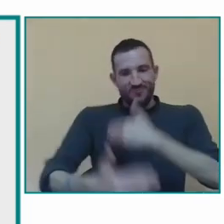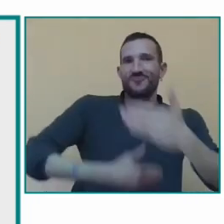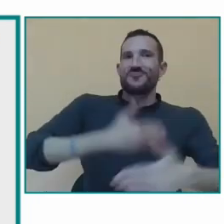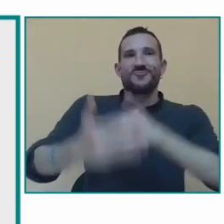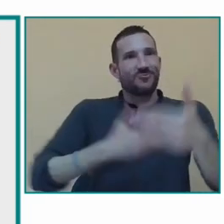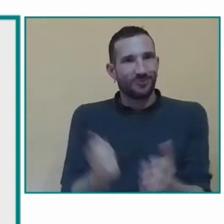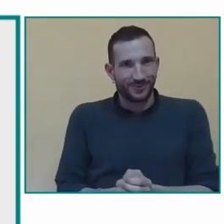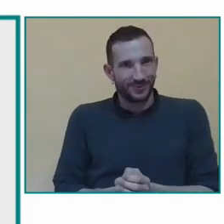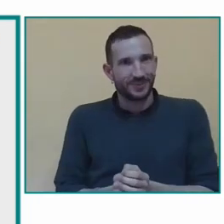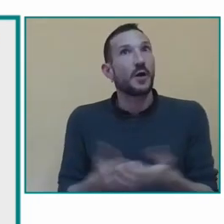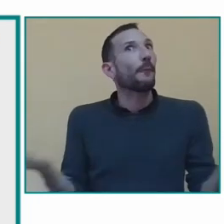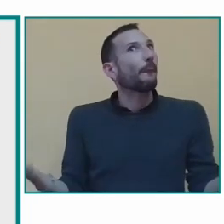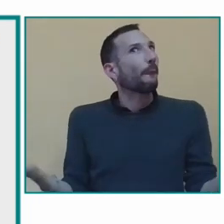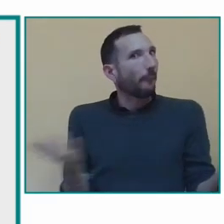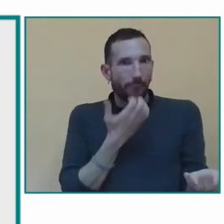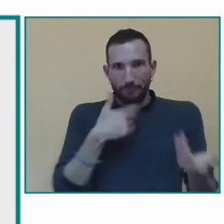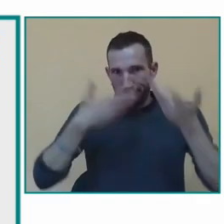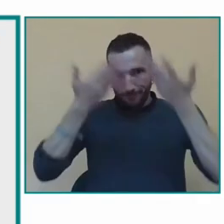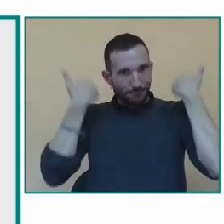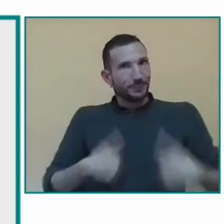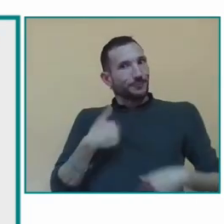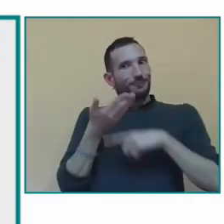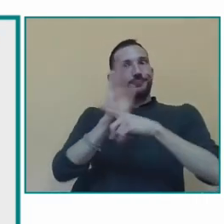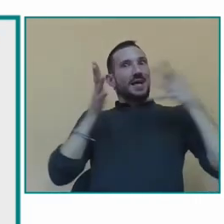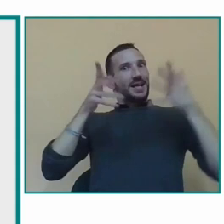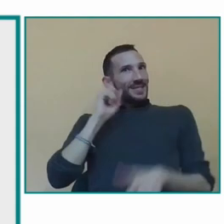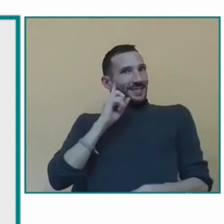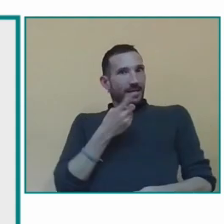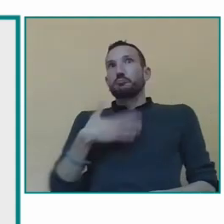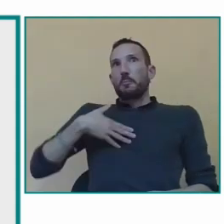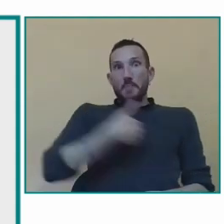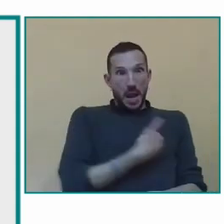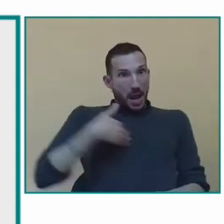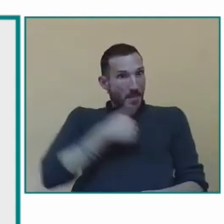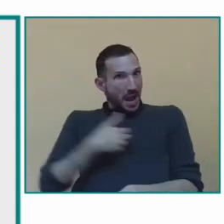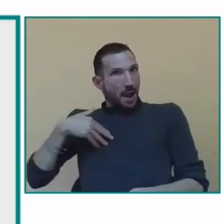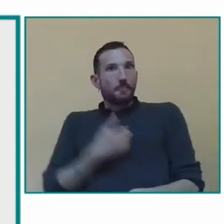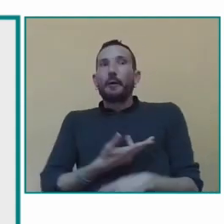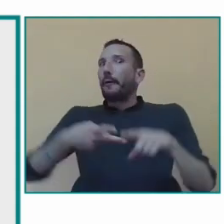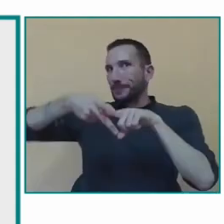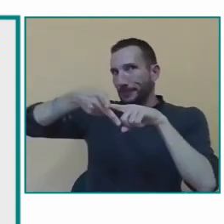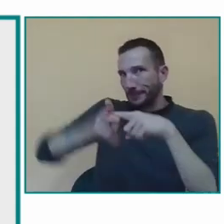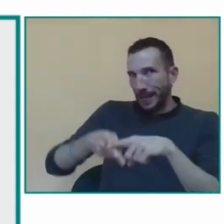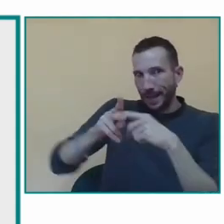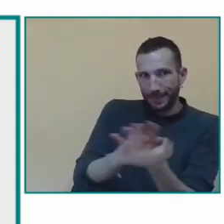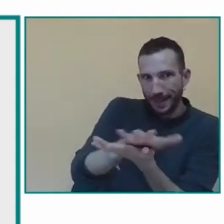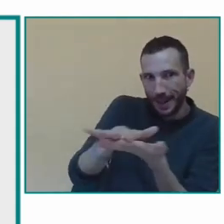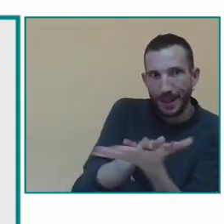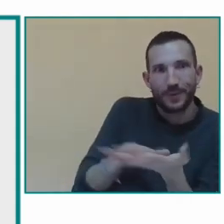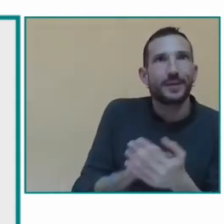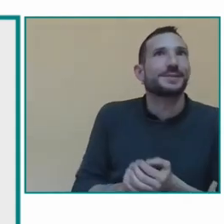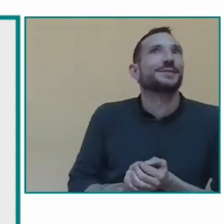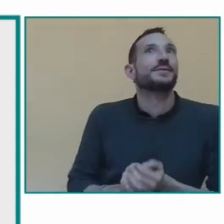eso es tan importante el trabajo en equipo y la coordinación entre todos los profesionales y los especialistas en lengua de signos bueno